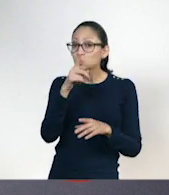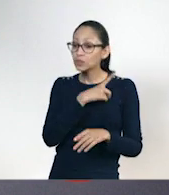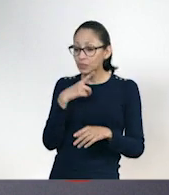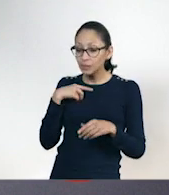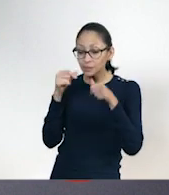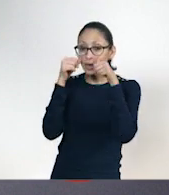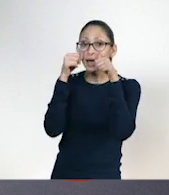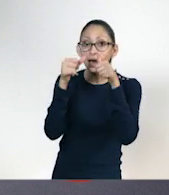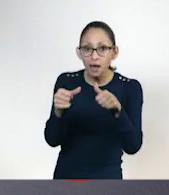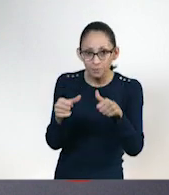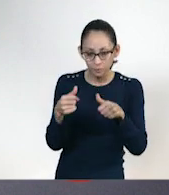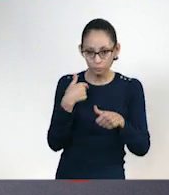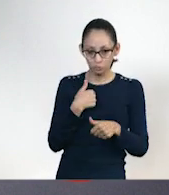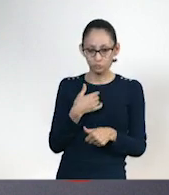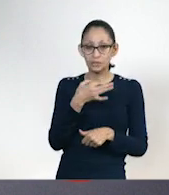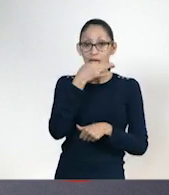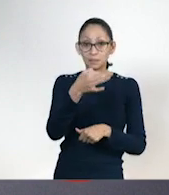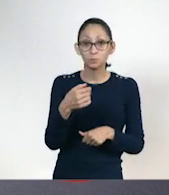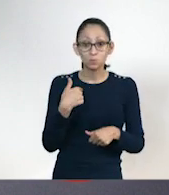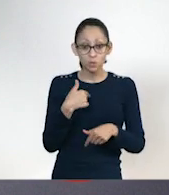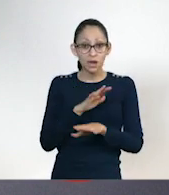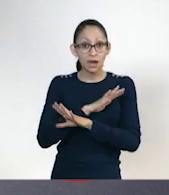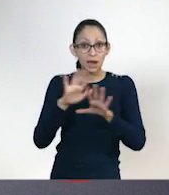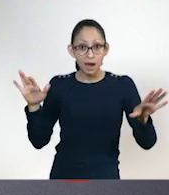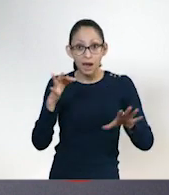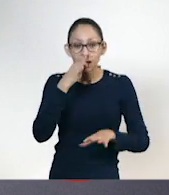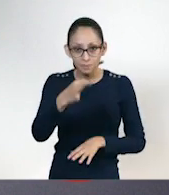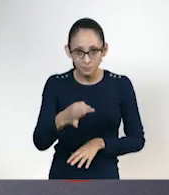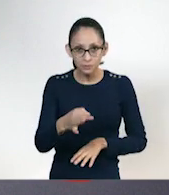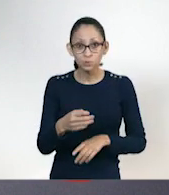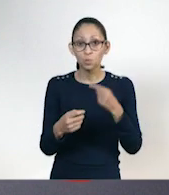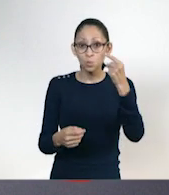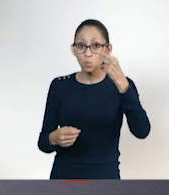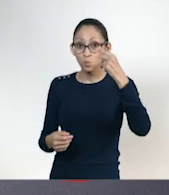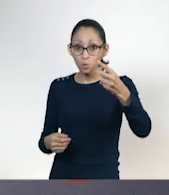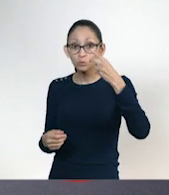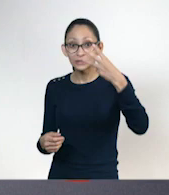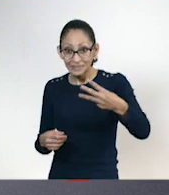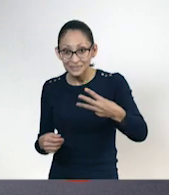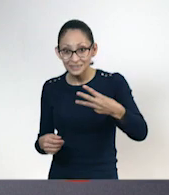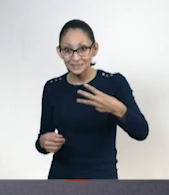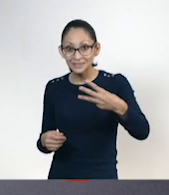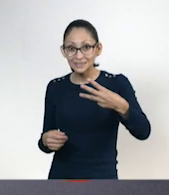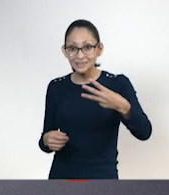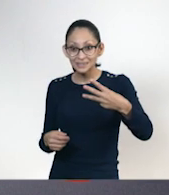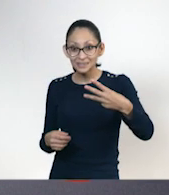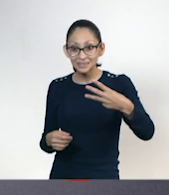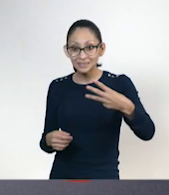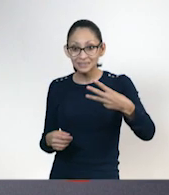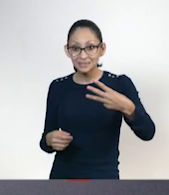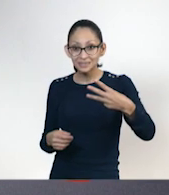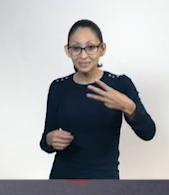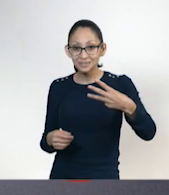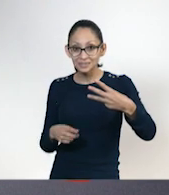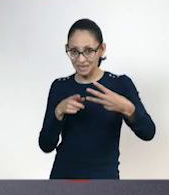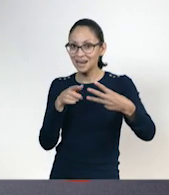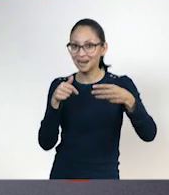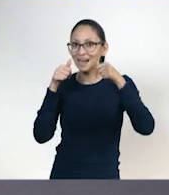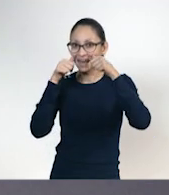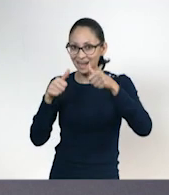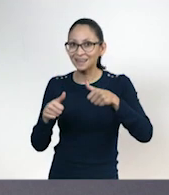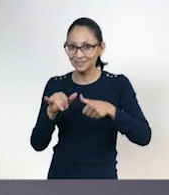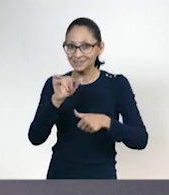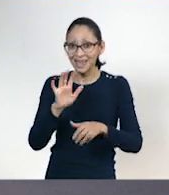mis indicaciones. ¿Listo? Claro que sí. Cuando diga ya. Una, dos, tres. Ahora sí puso mucha atención a Alberto.